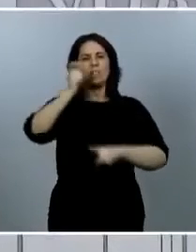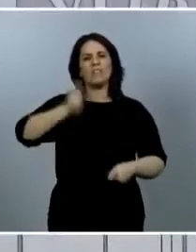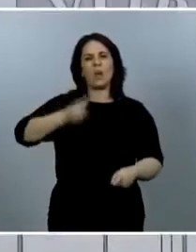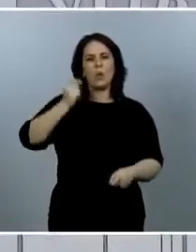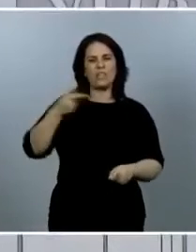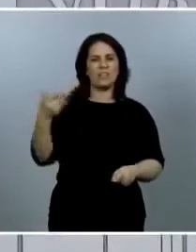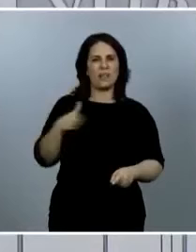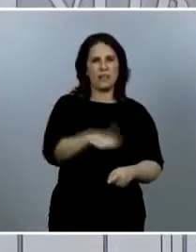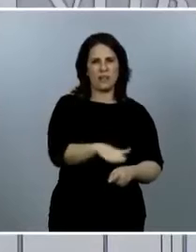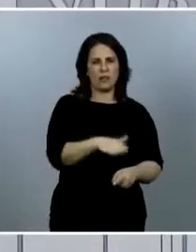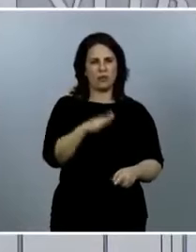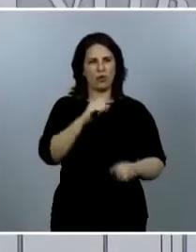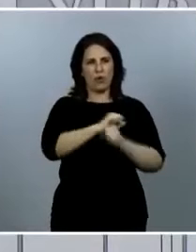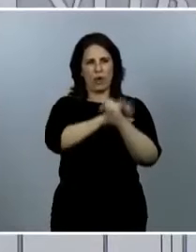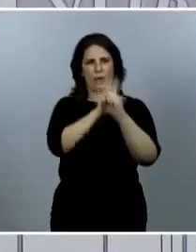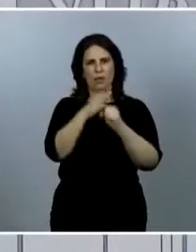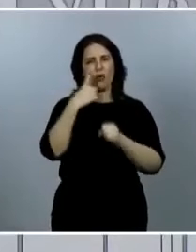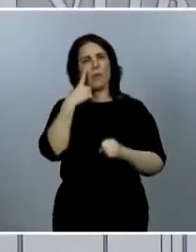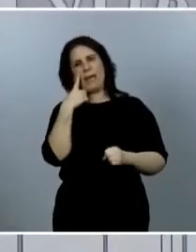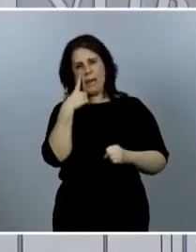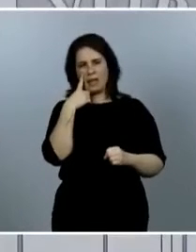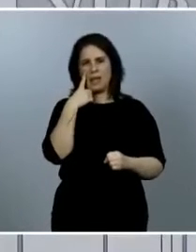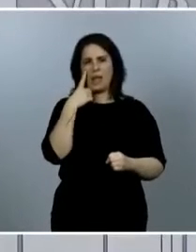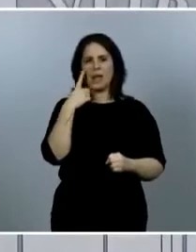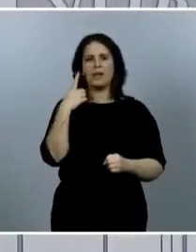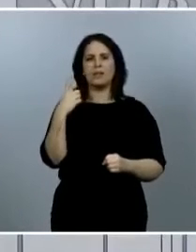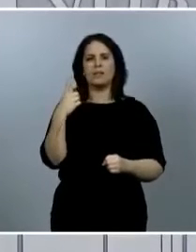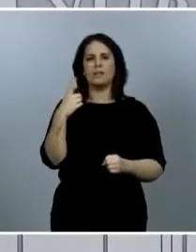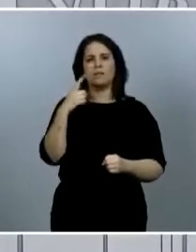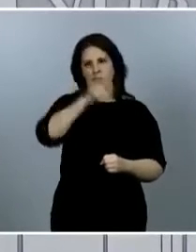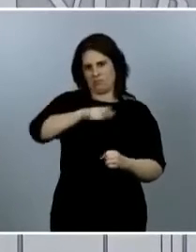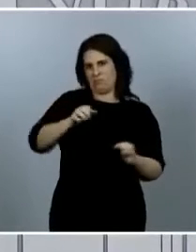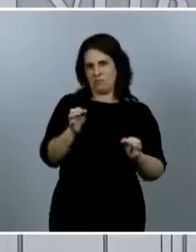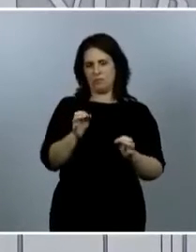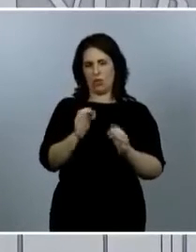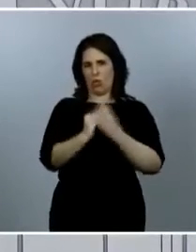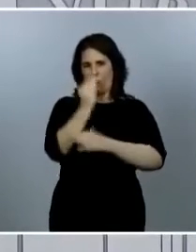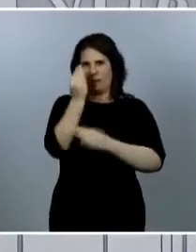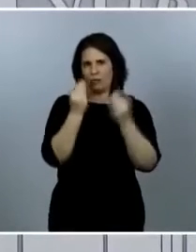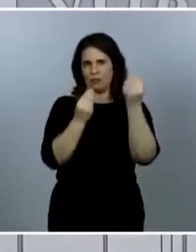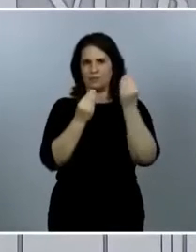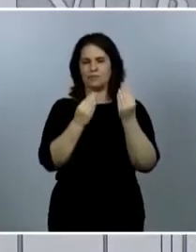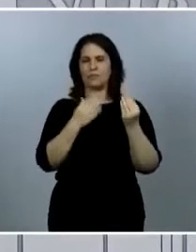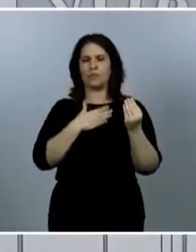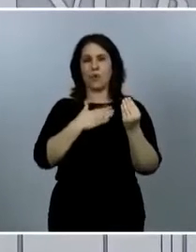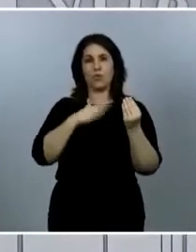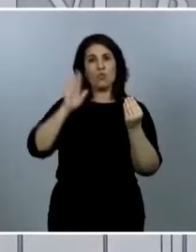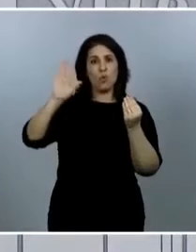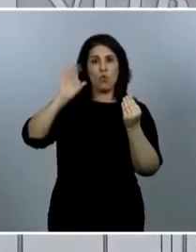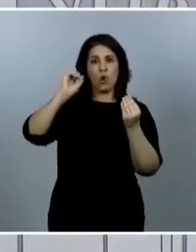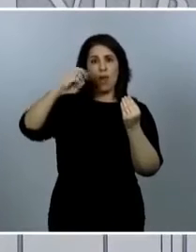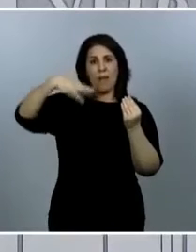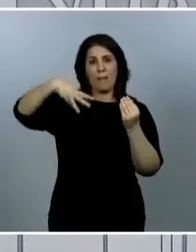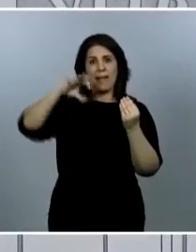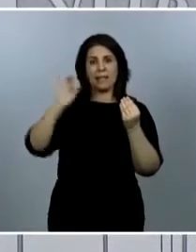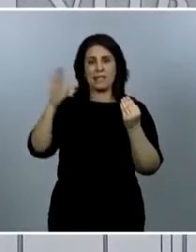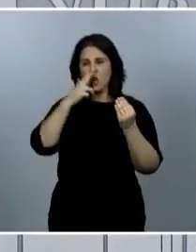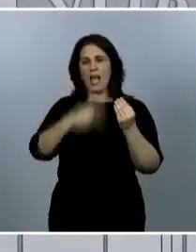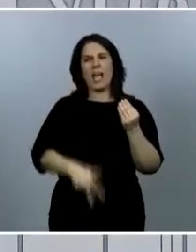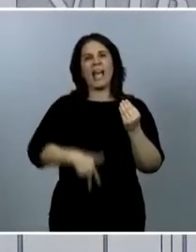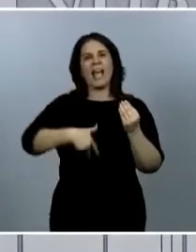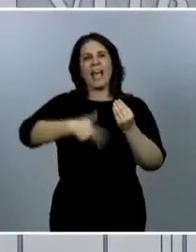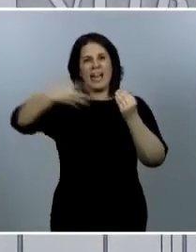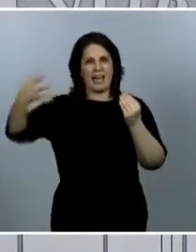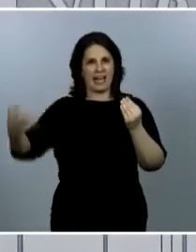vigilancia y la notificación de fallecidos por coronavirus y como todos los documentos de la OMS son unas indicaciones genéricas y recomendaciones. La